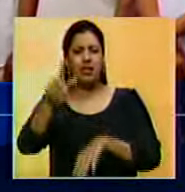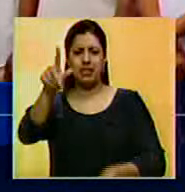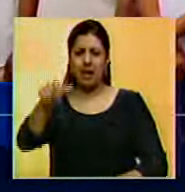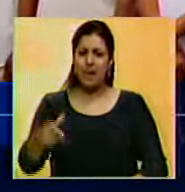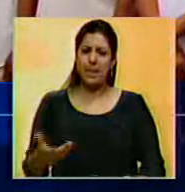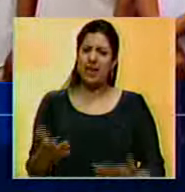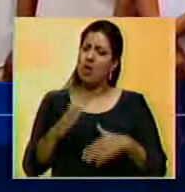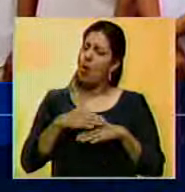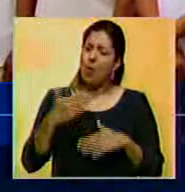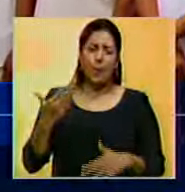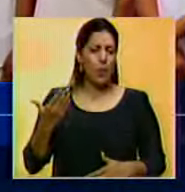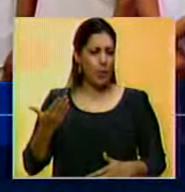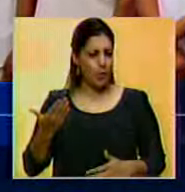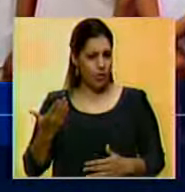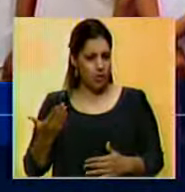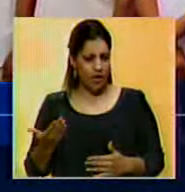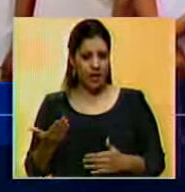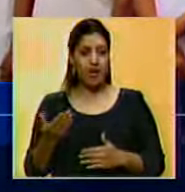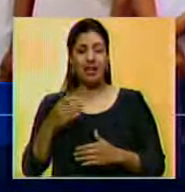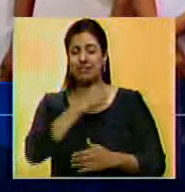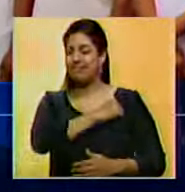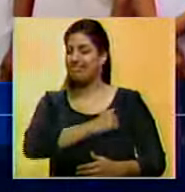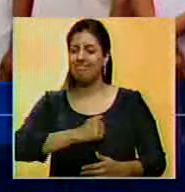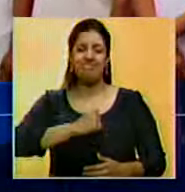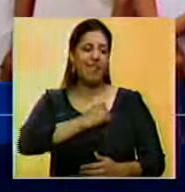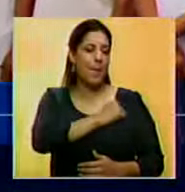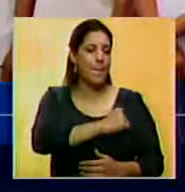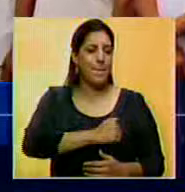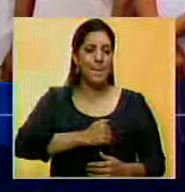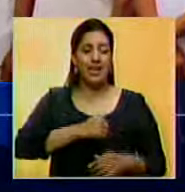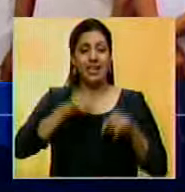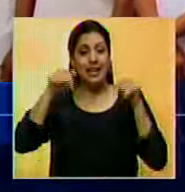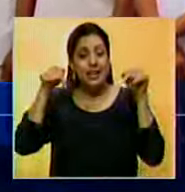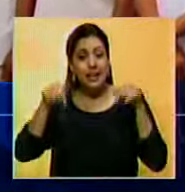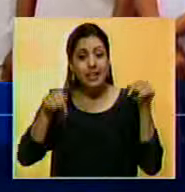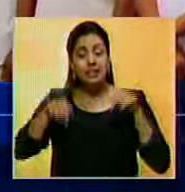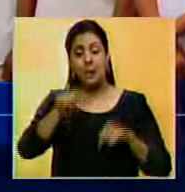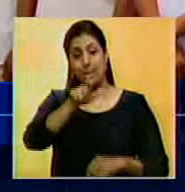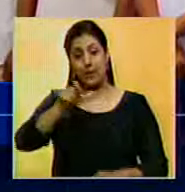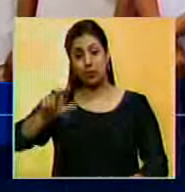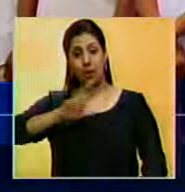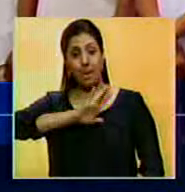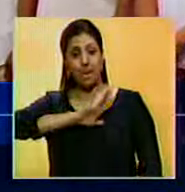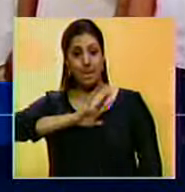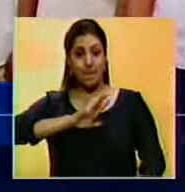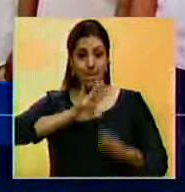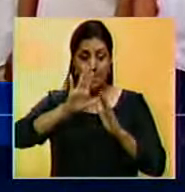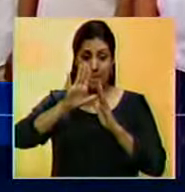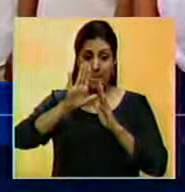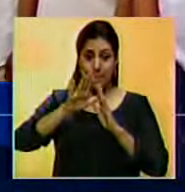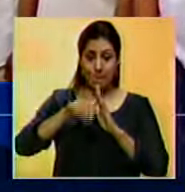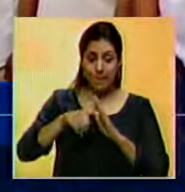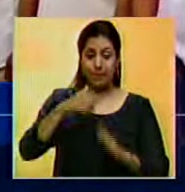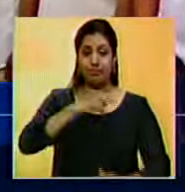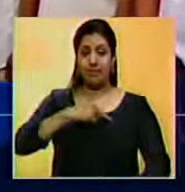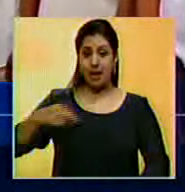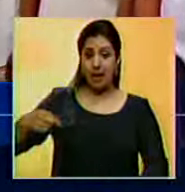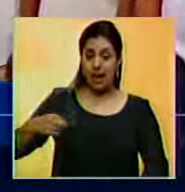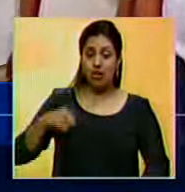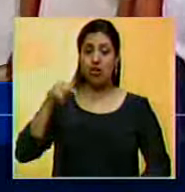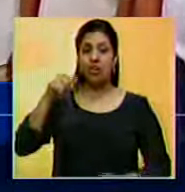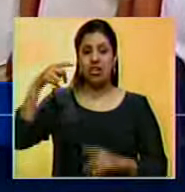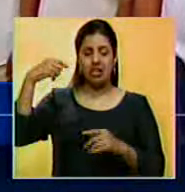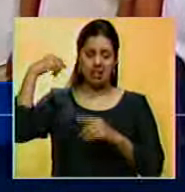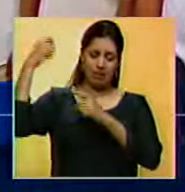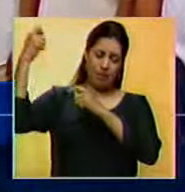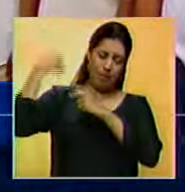porque lamentablemente estos bandoleros han arrojado sobre la